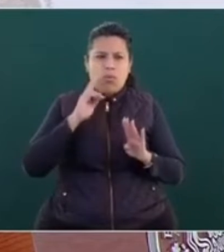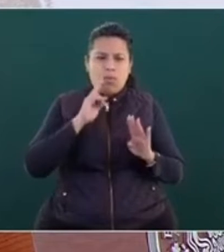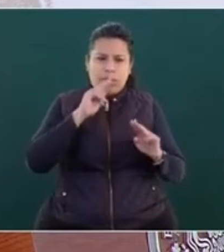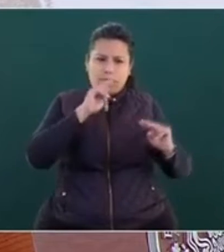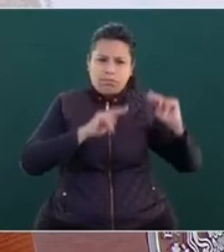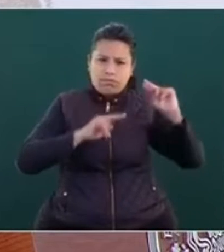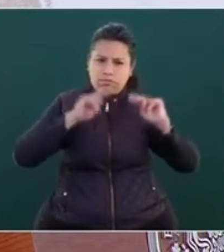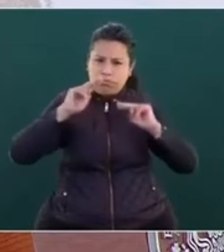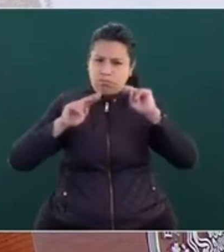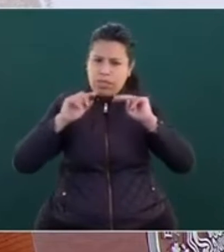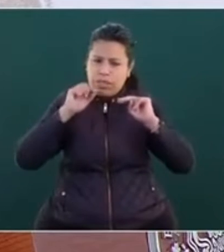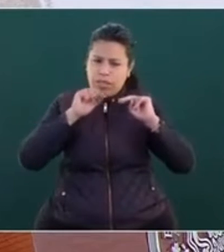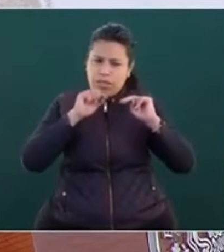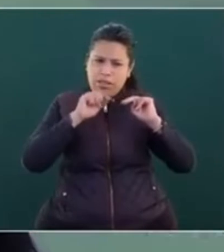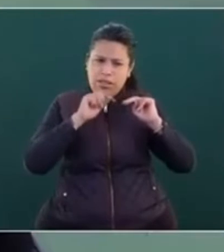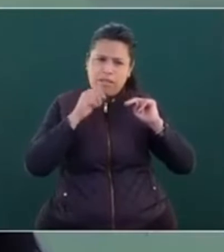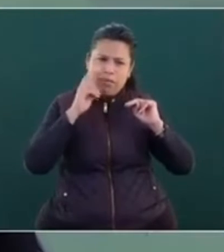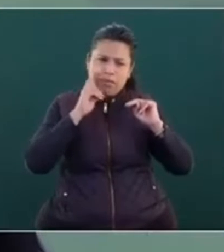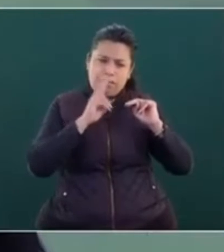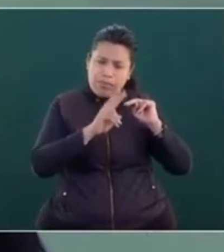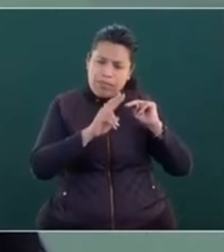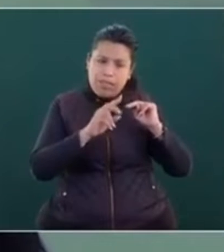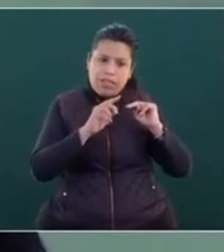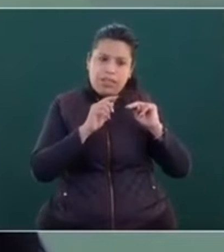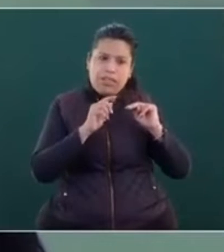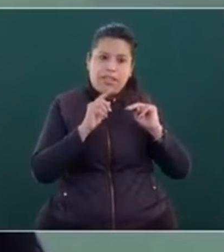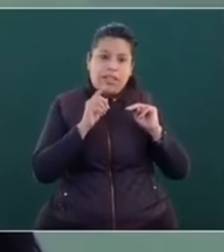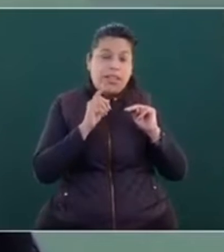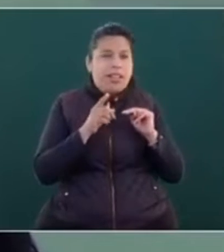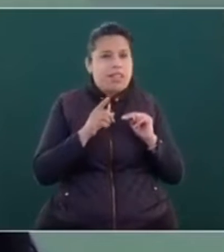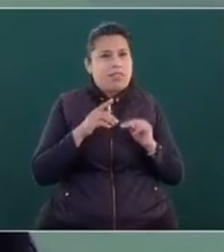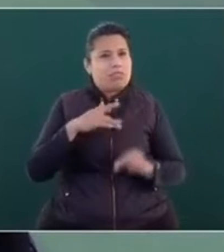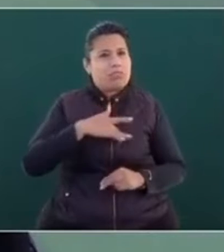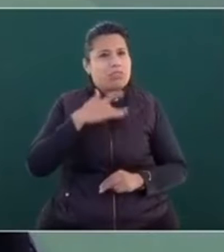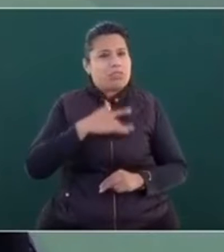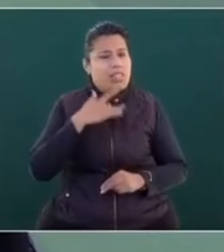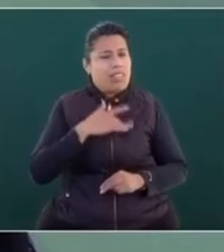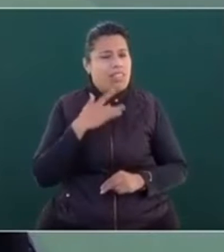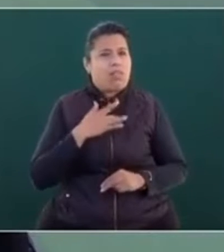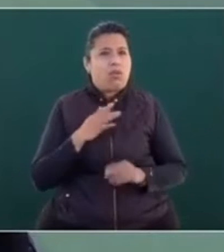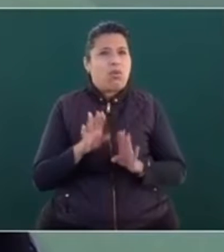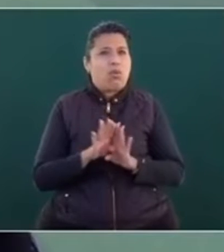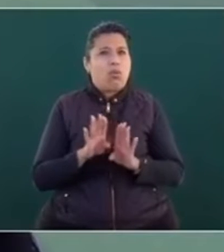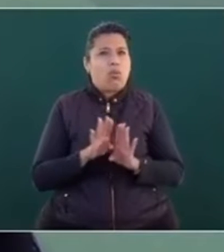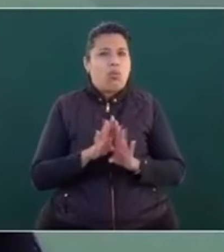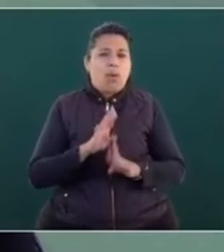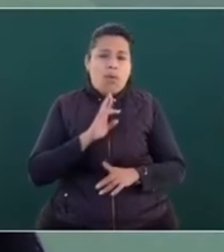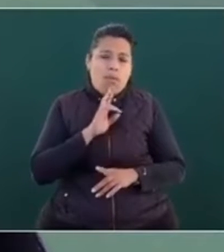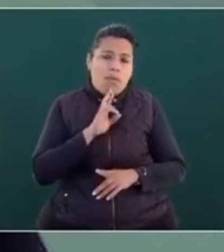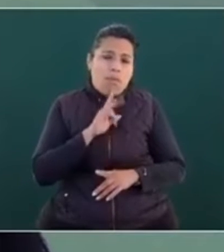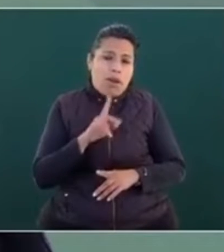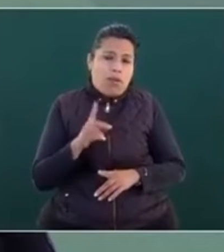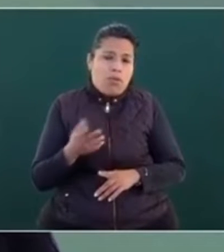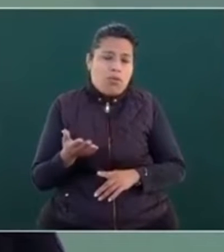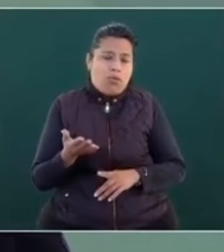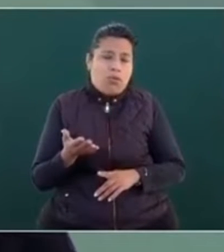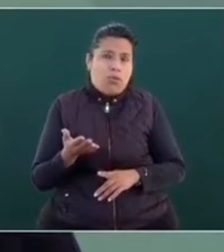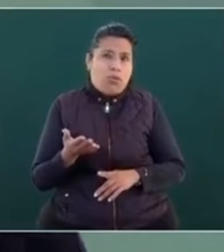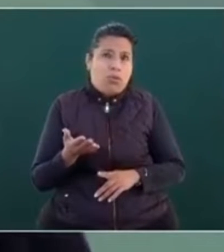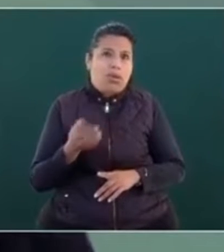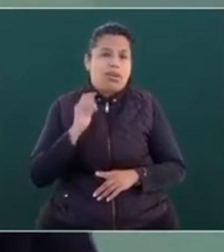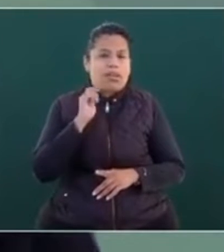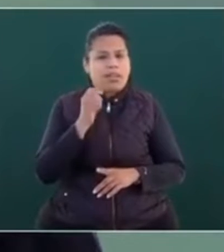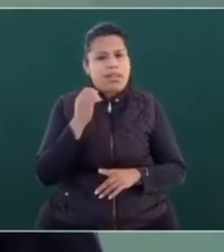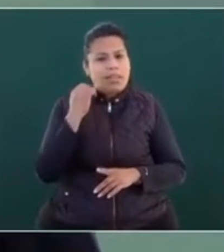indicador es el de la